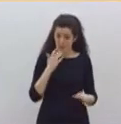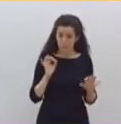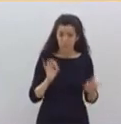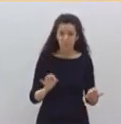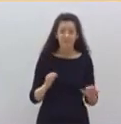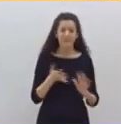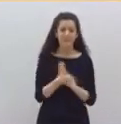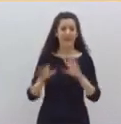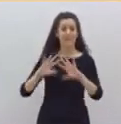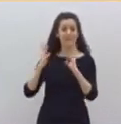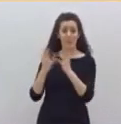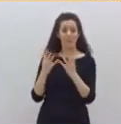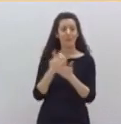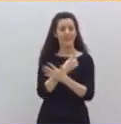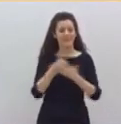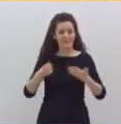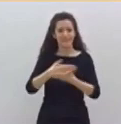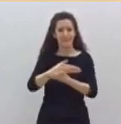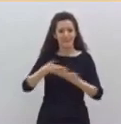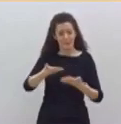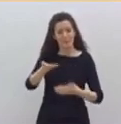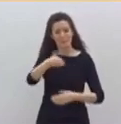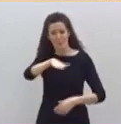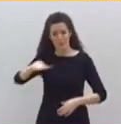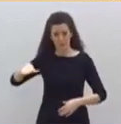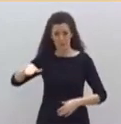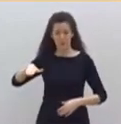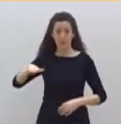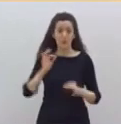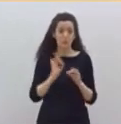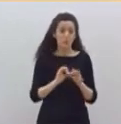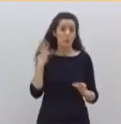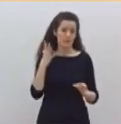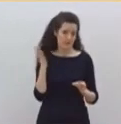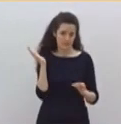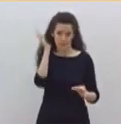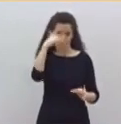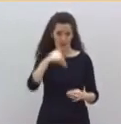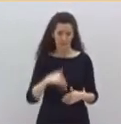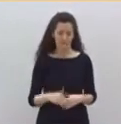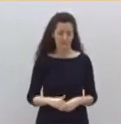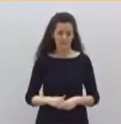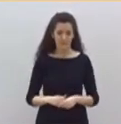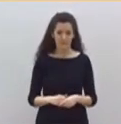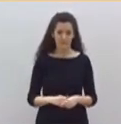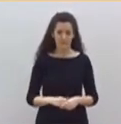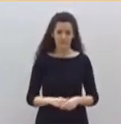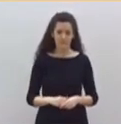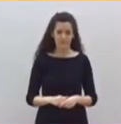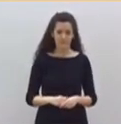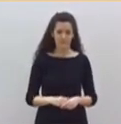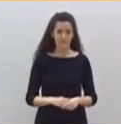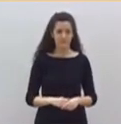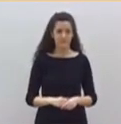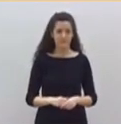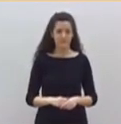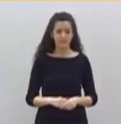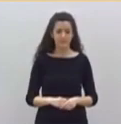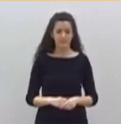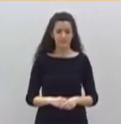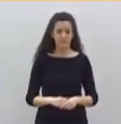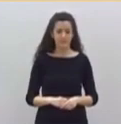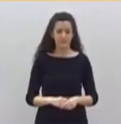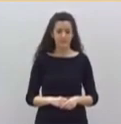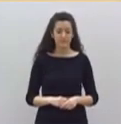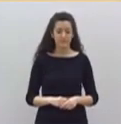16 millones de muertos por coronavirus. Afortunadamente, no es así. Lo que no es de recibo es que una nación que se